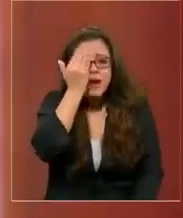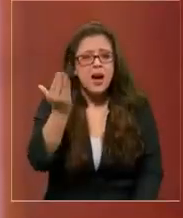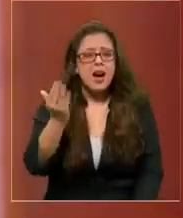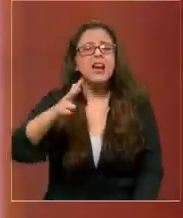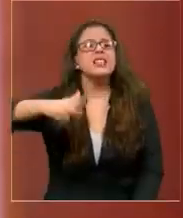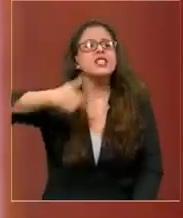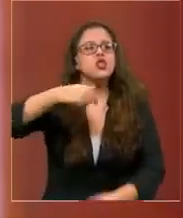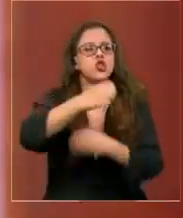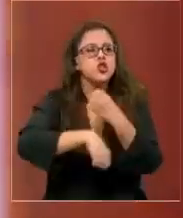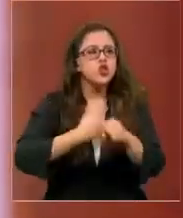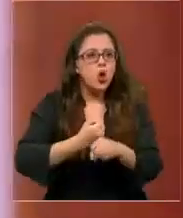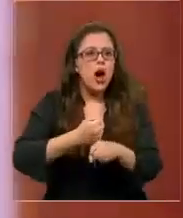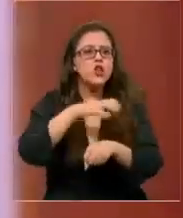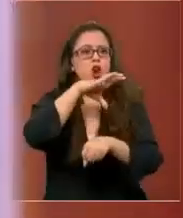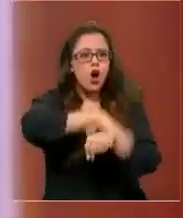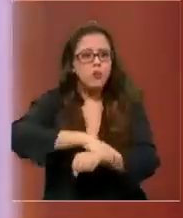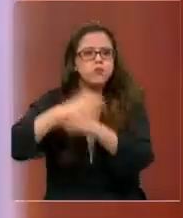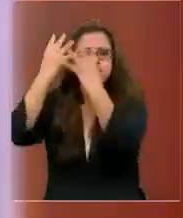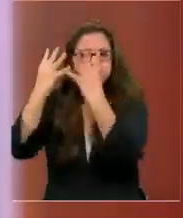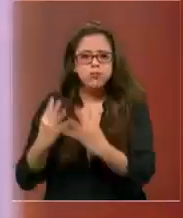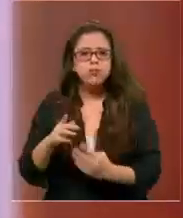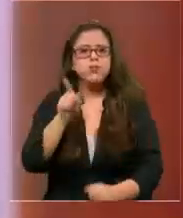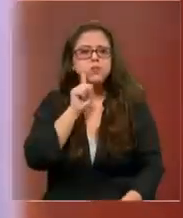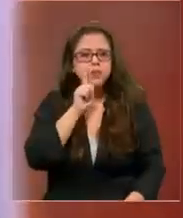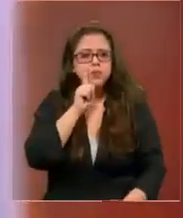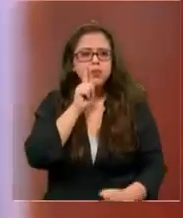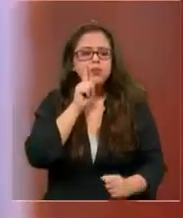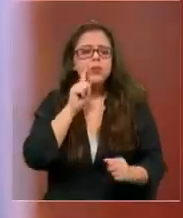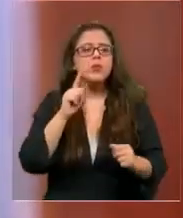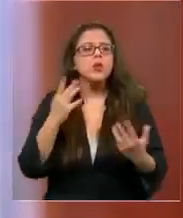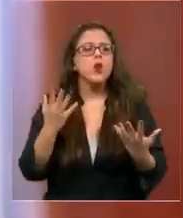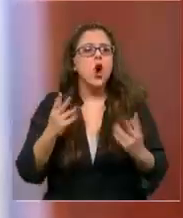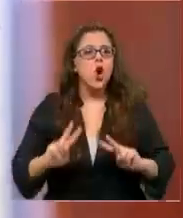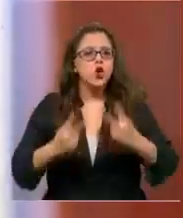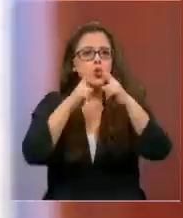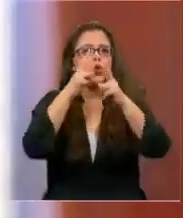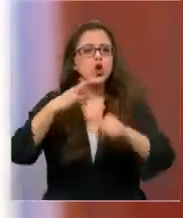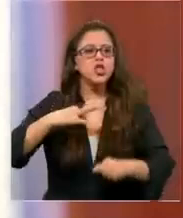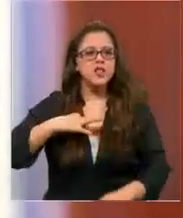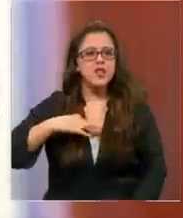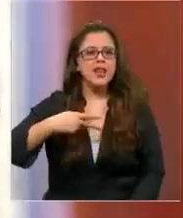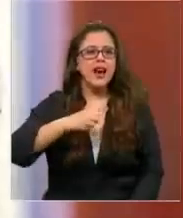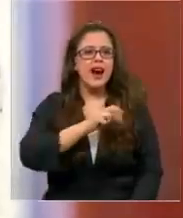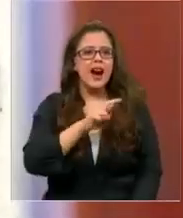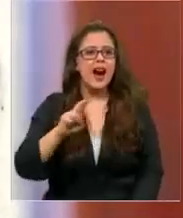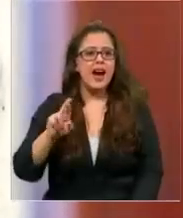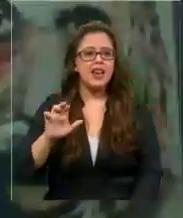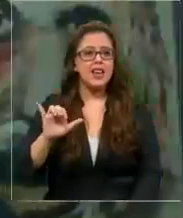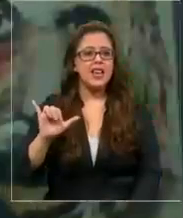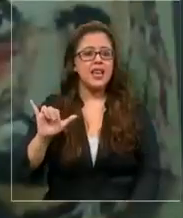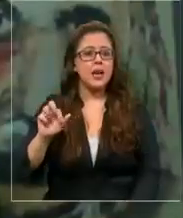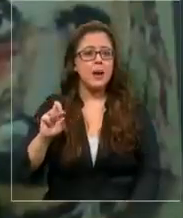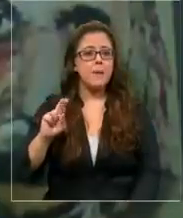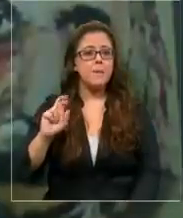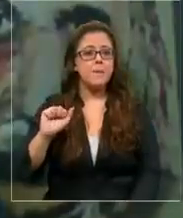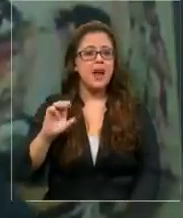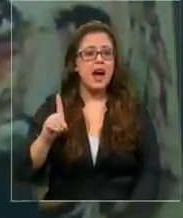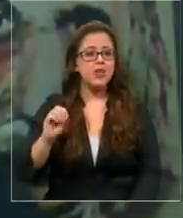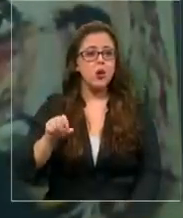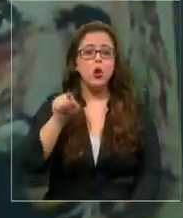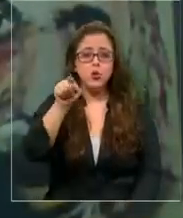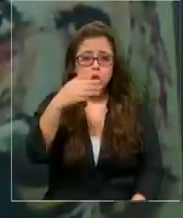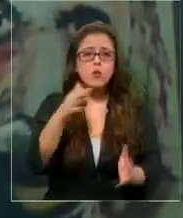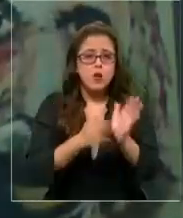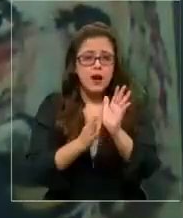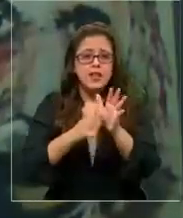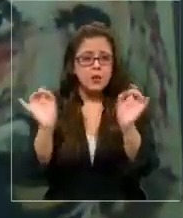18 años de prisión deberá cumplir el constructor civil, Harry Prado Arrué. ¿Usted comprobó que Harry Prado era